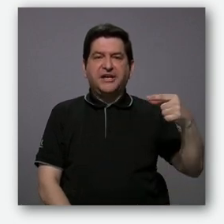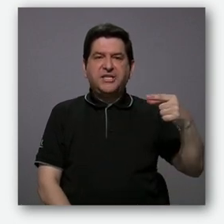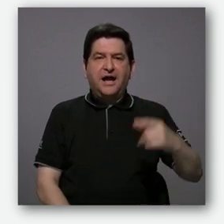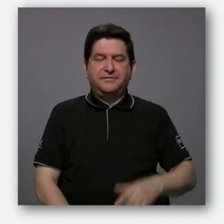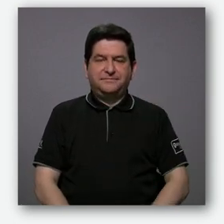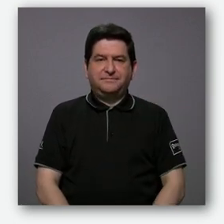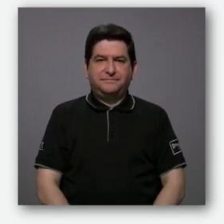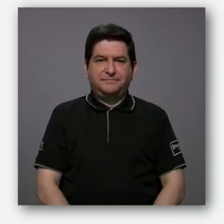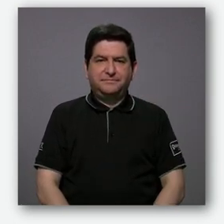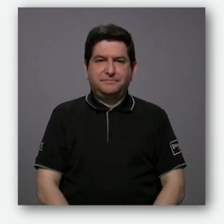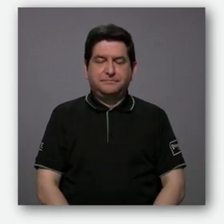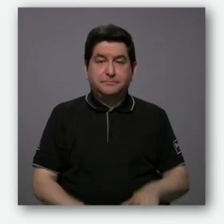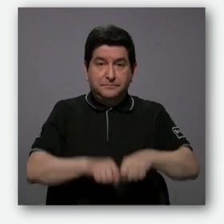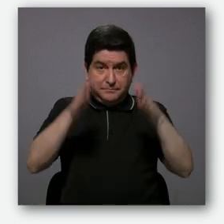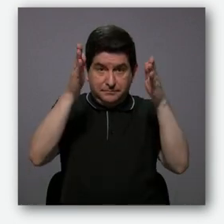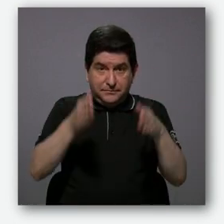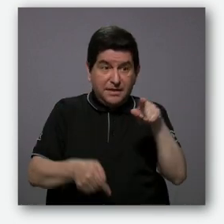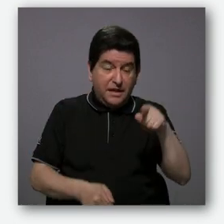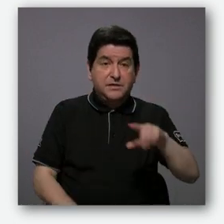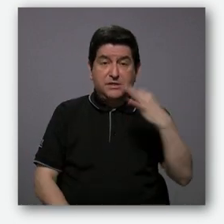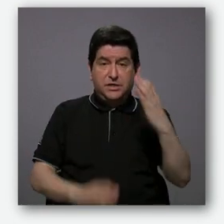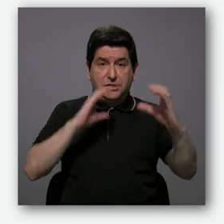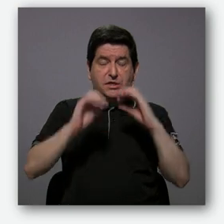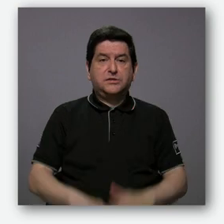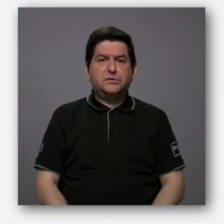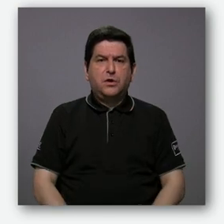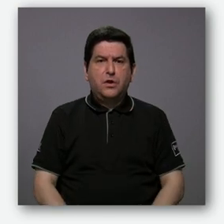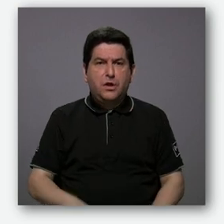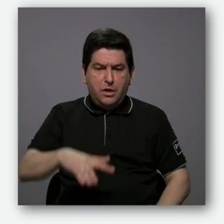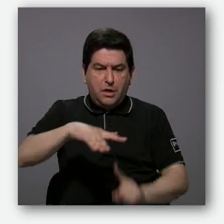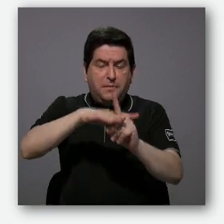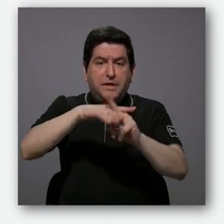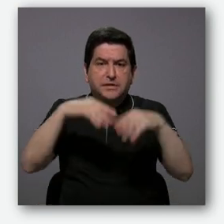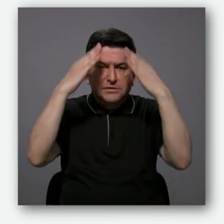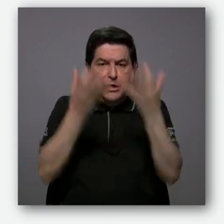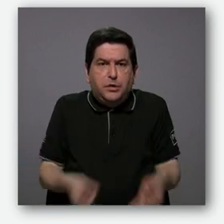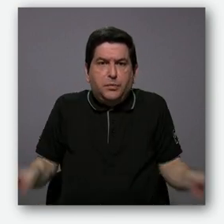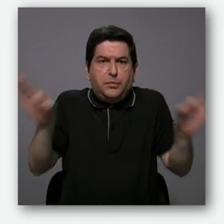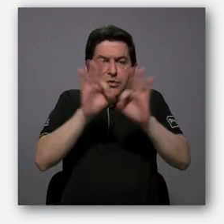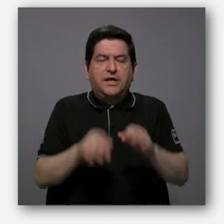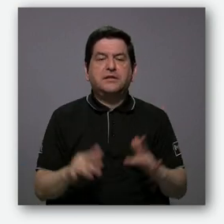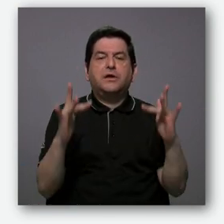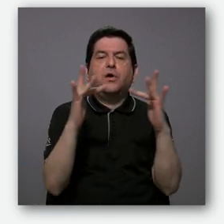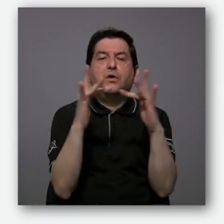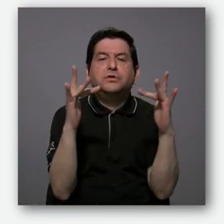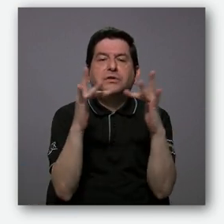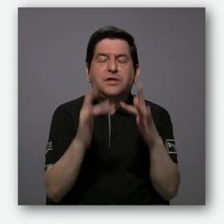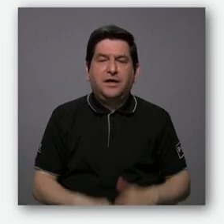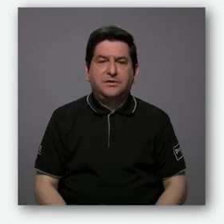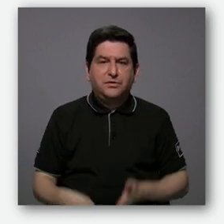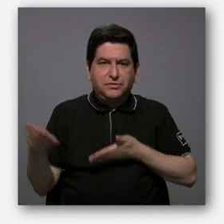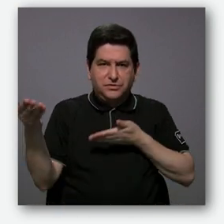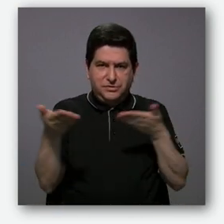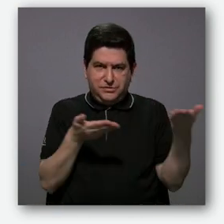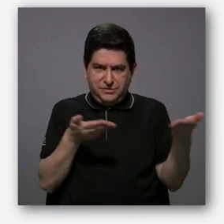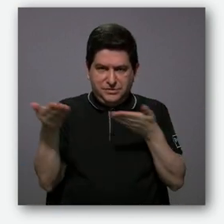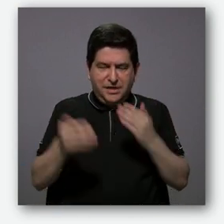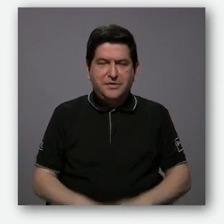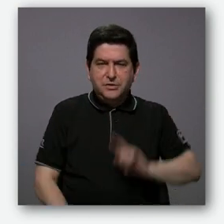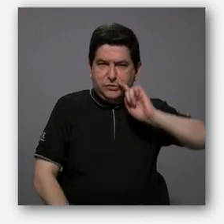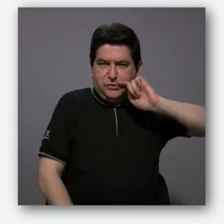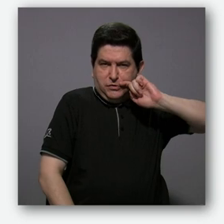Guardian. Periodistas de esos medios hicieron revelaciones como las conexiones entre los servicios